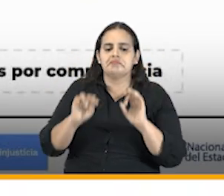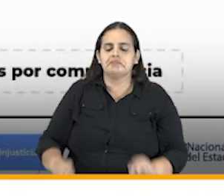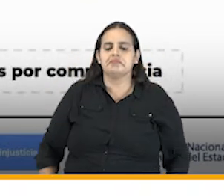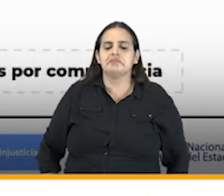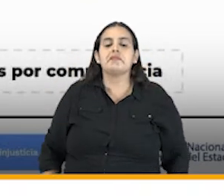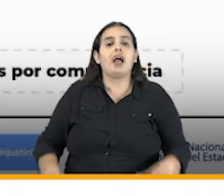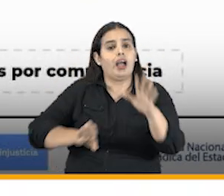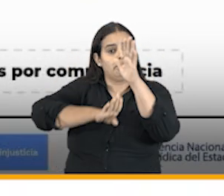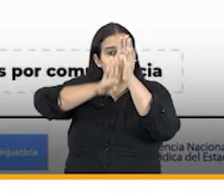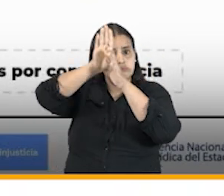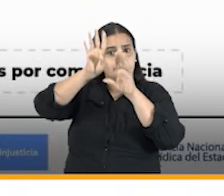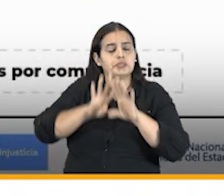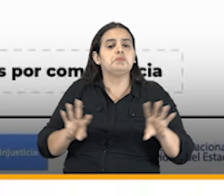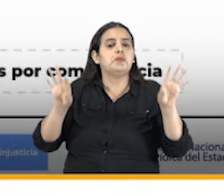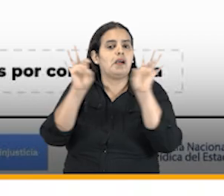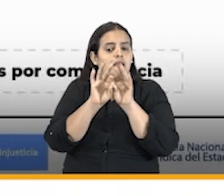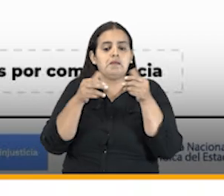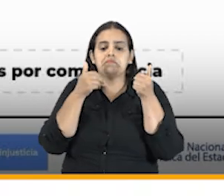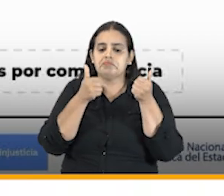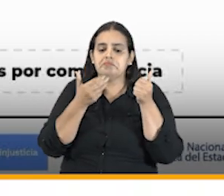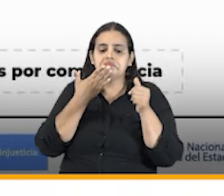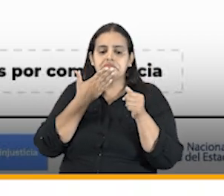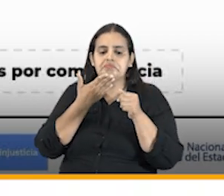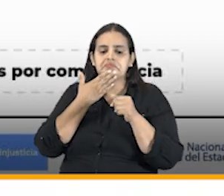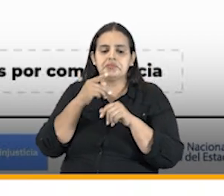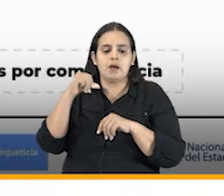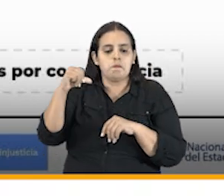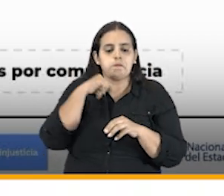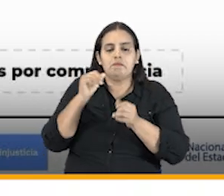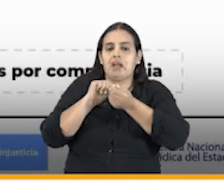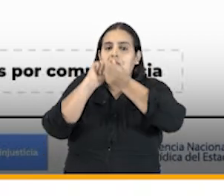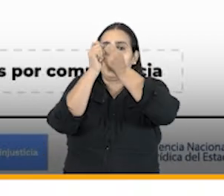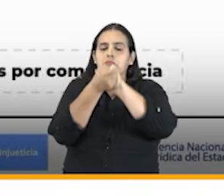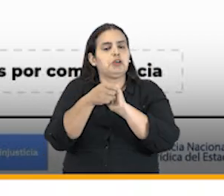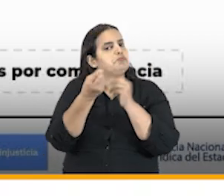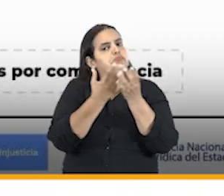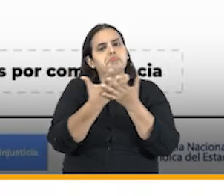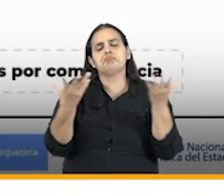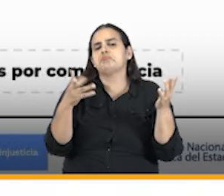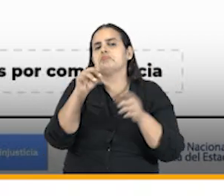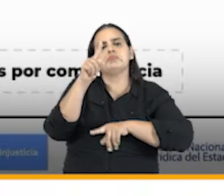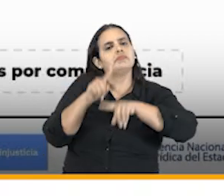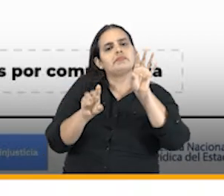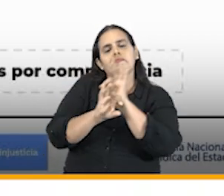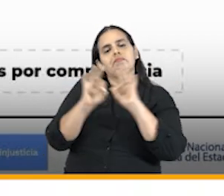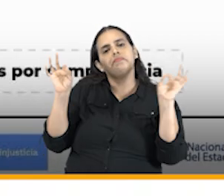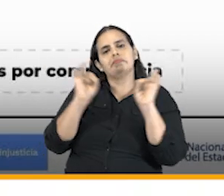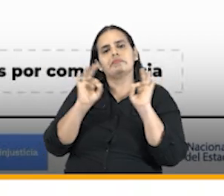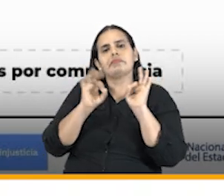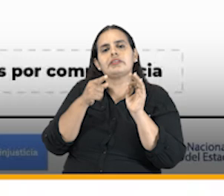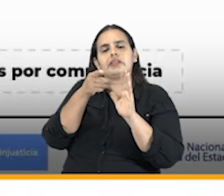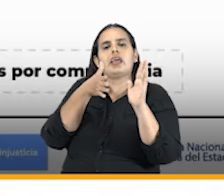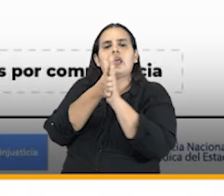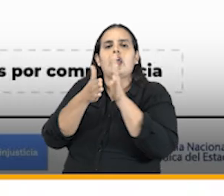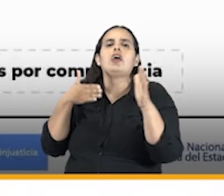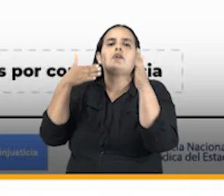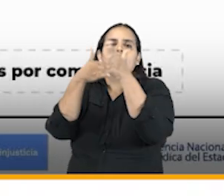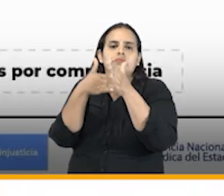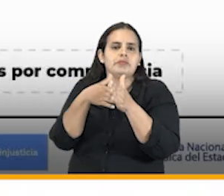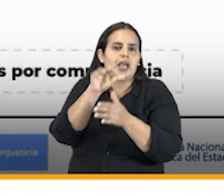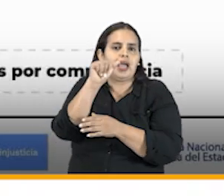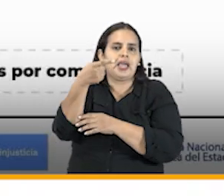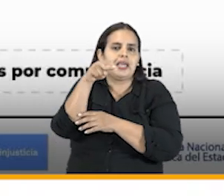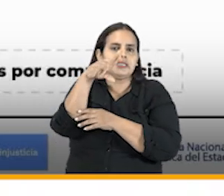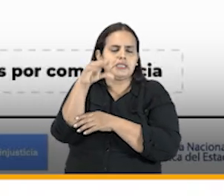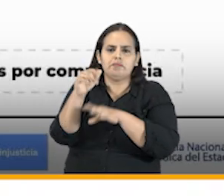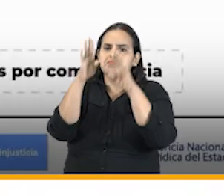avances importantes no ha tenido variación la litigiosidad en contra de la agencia y